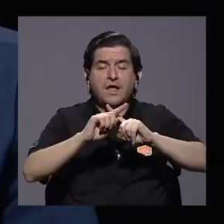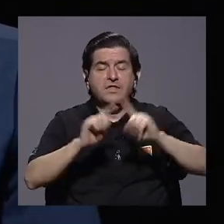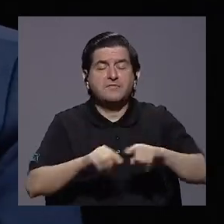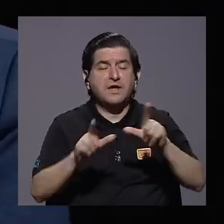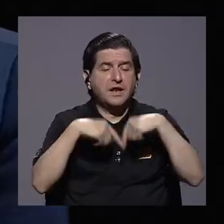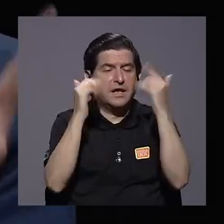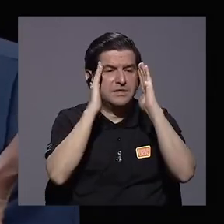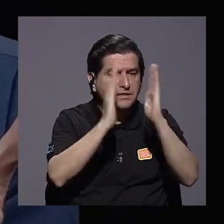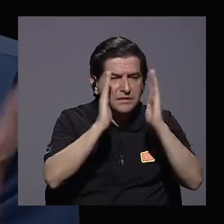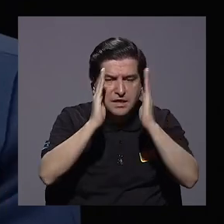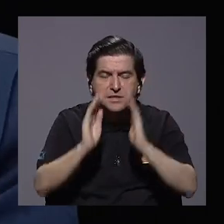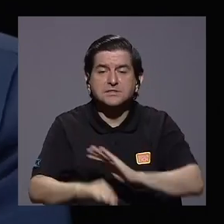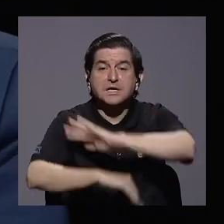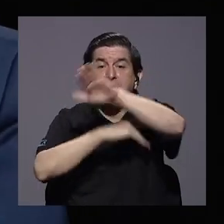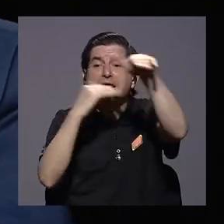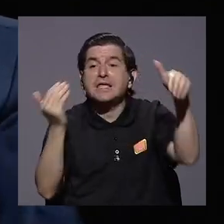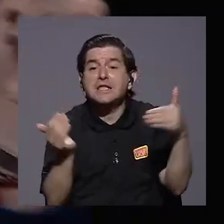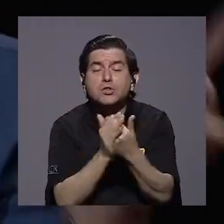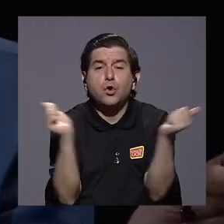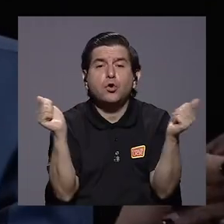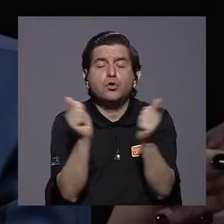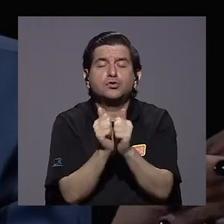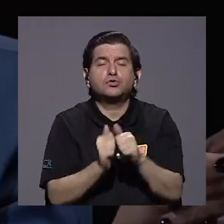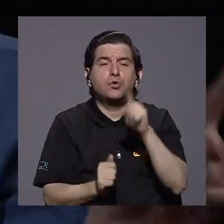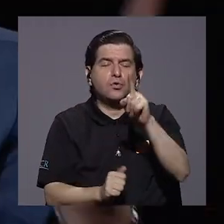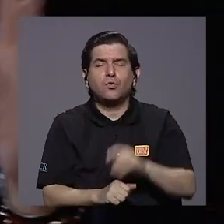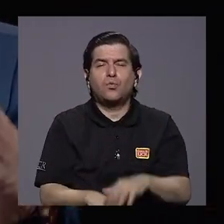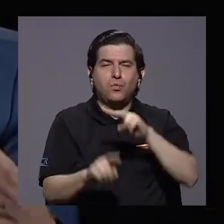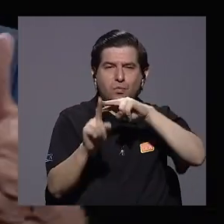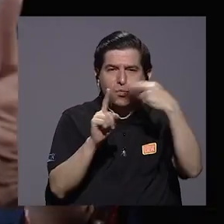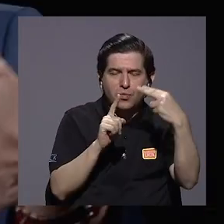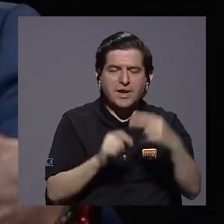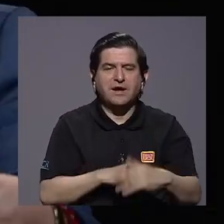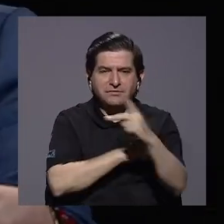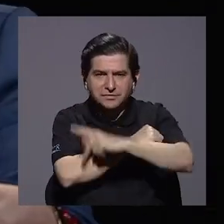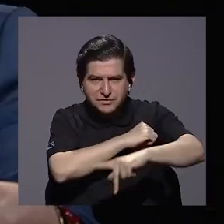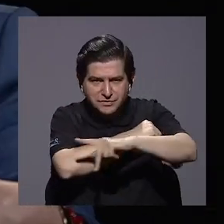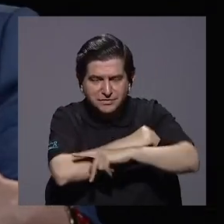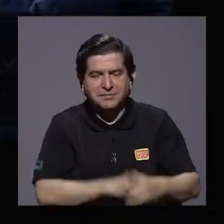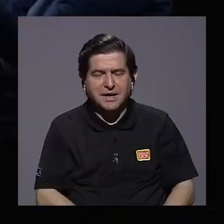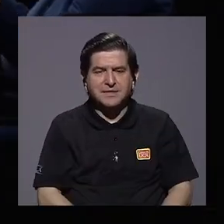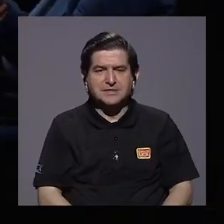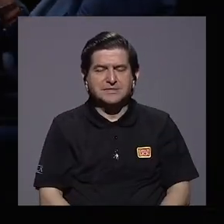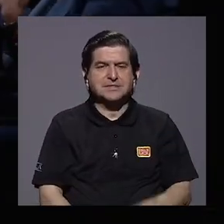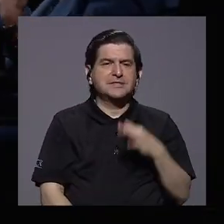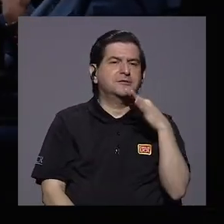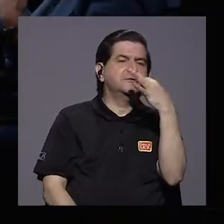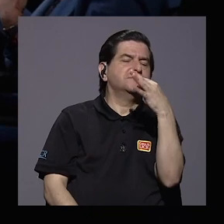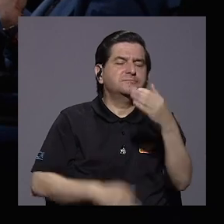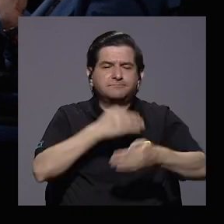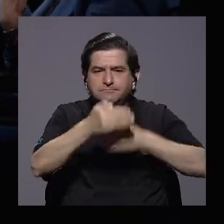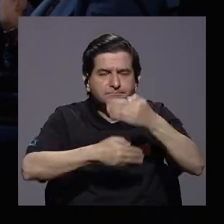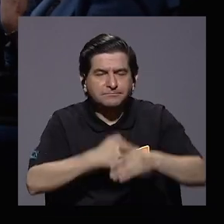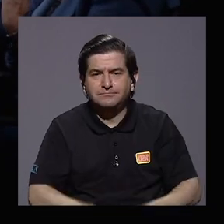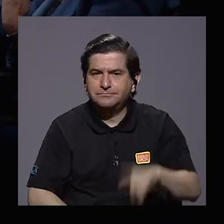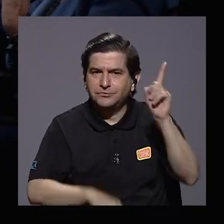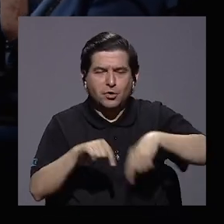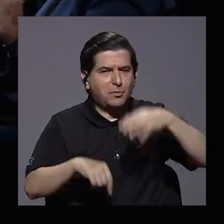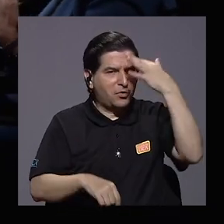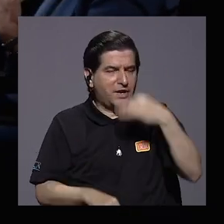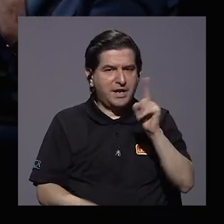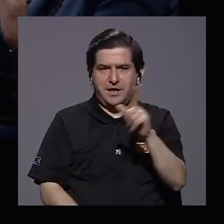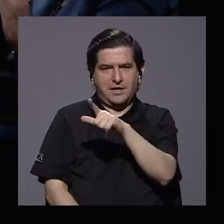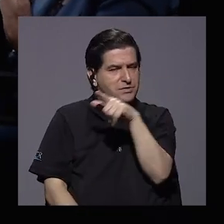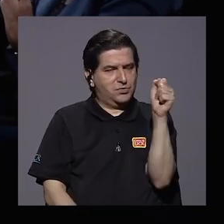y tomar en conjunto con una visión estadista las decisiones para adelante. Ya no podemos creer que esto va a ser un mes,